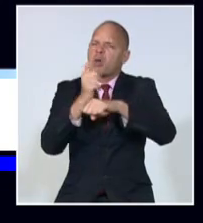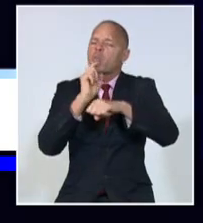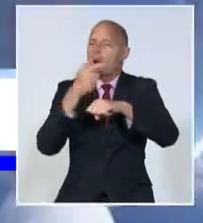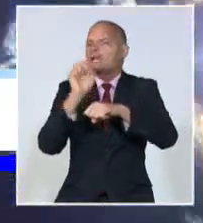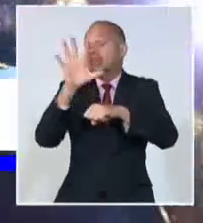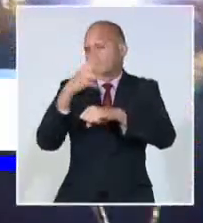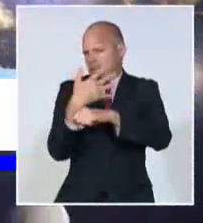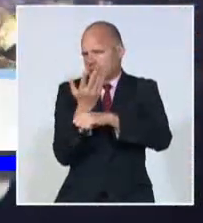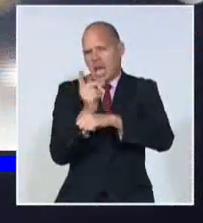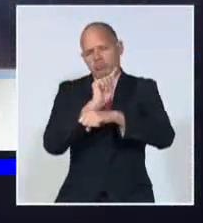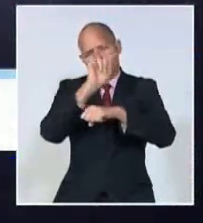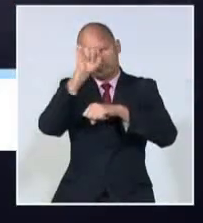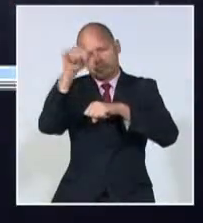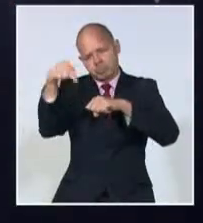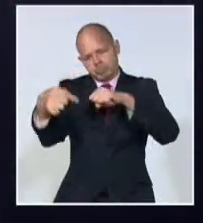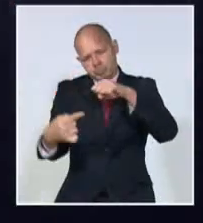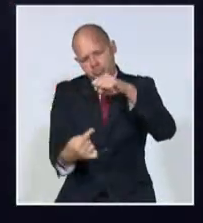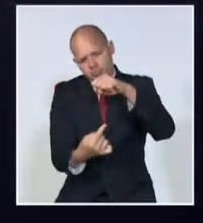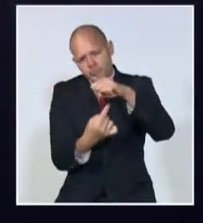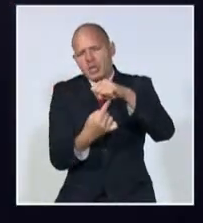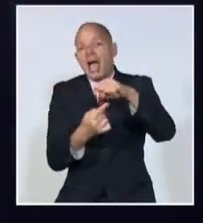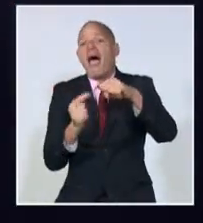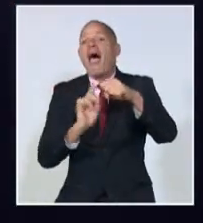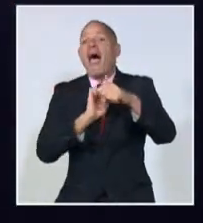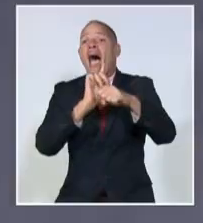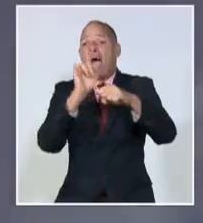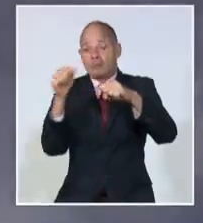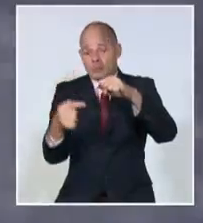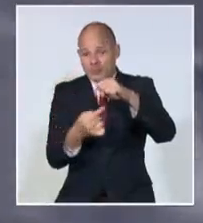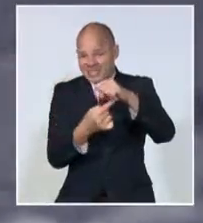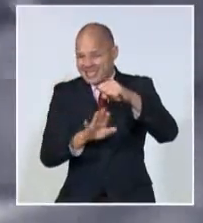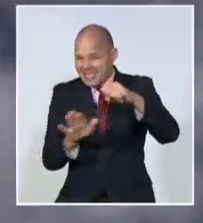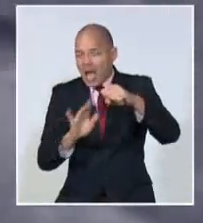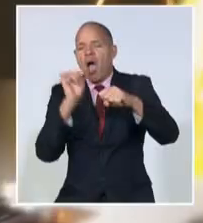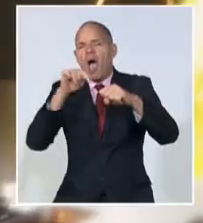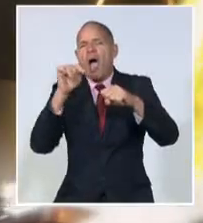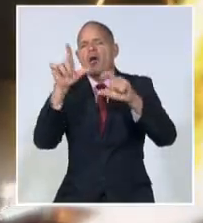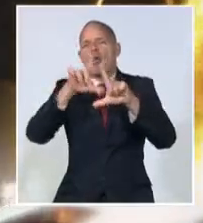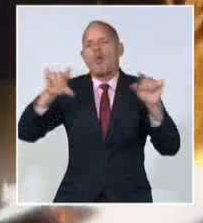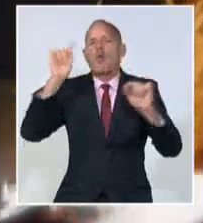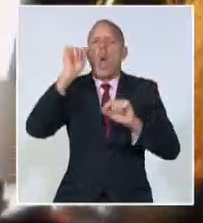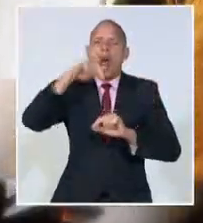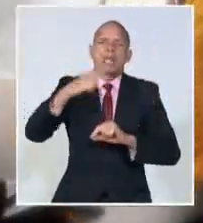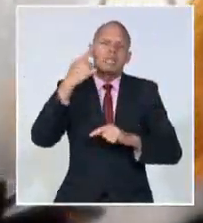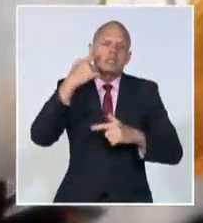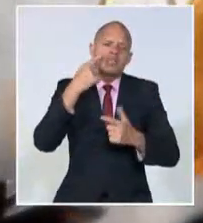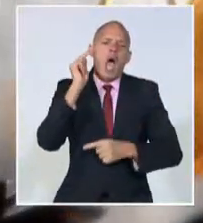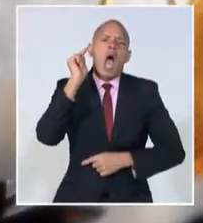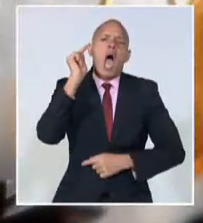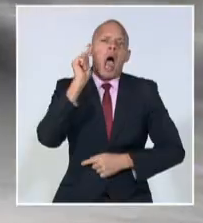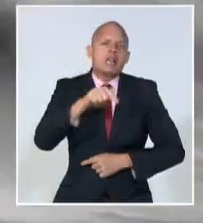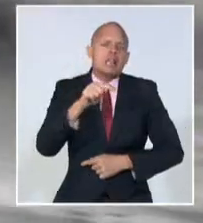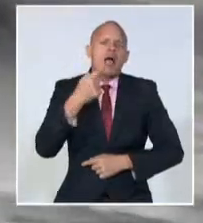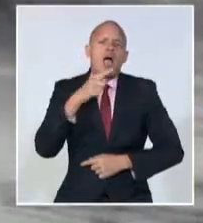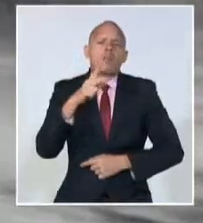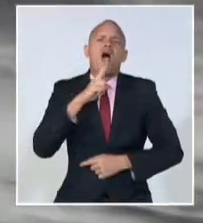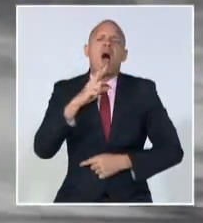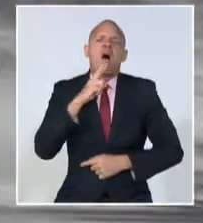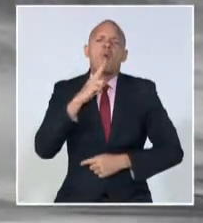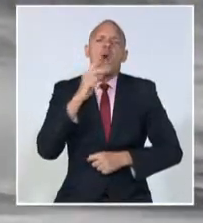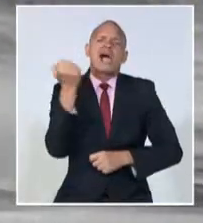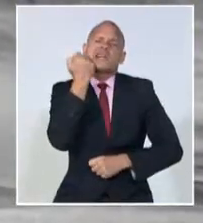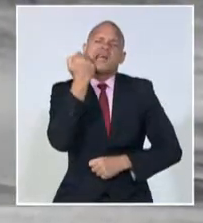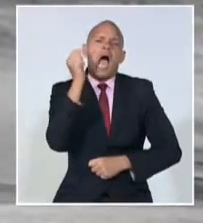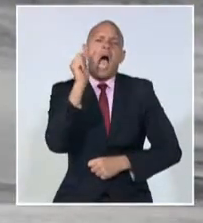hasta llegar cerca del cráter Bagulavsky. Allí se comprobará la presencia de agua congelada en la superficie lunar, además de determinar